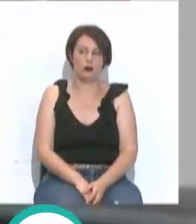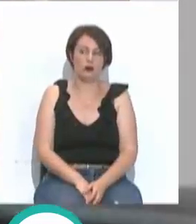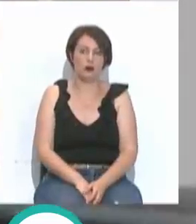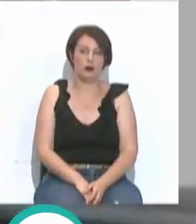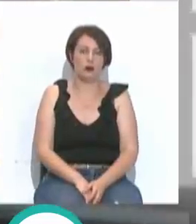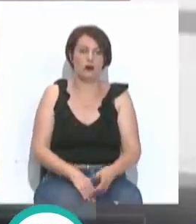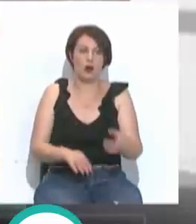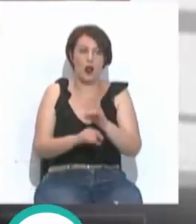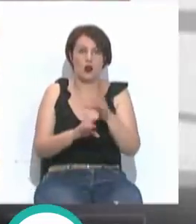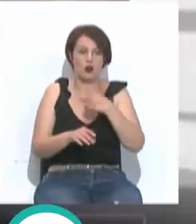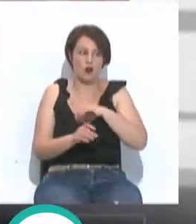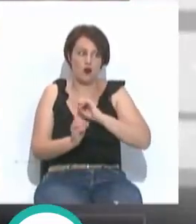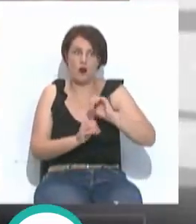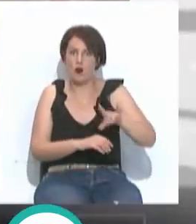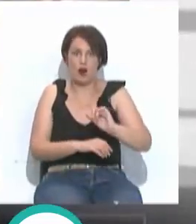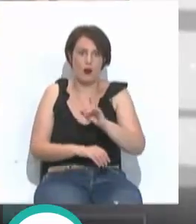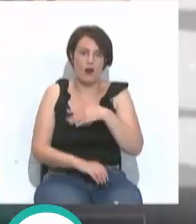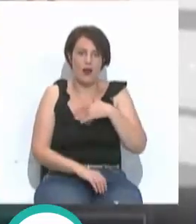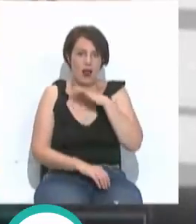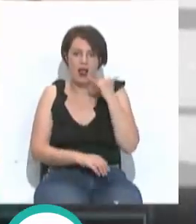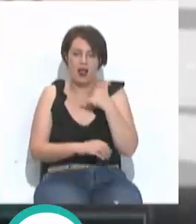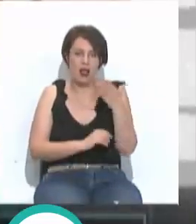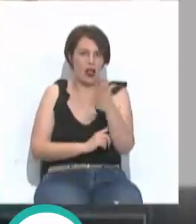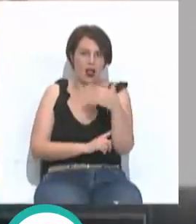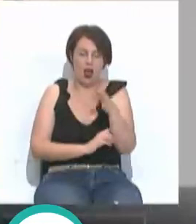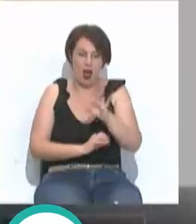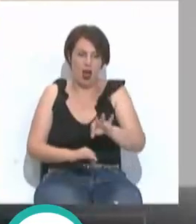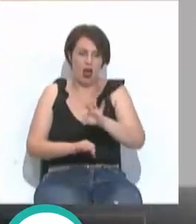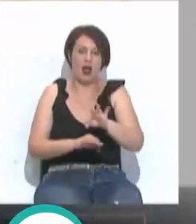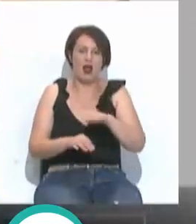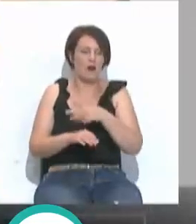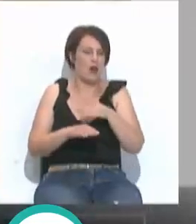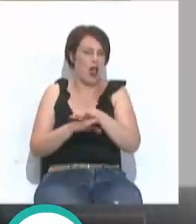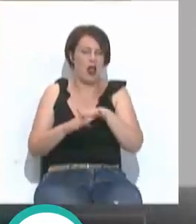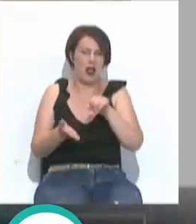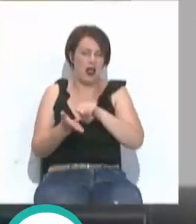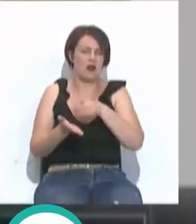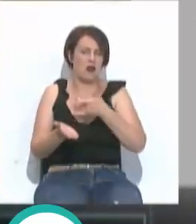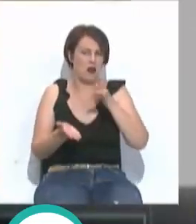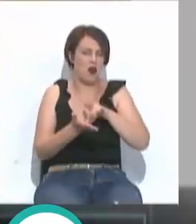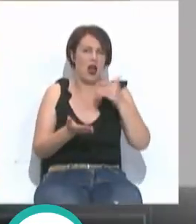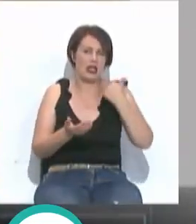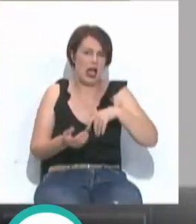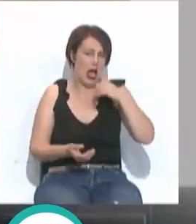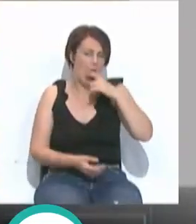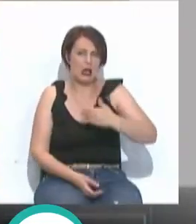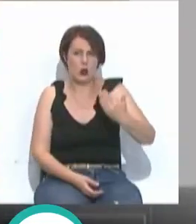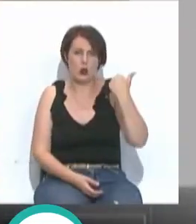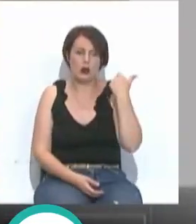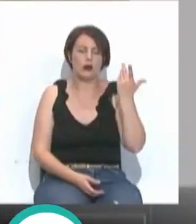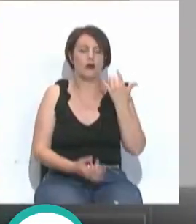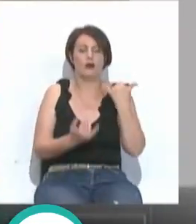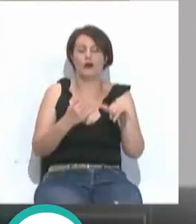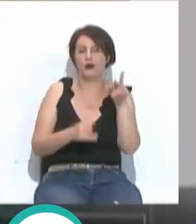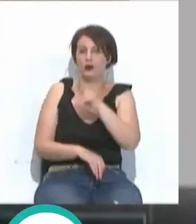Por supuesto nos renunciamos a la bandera azul, esto ha ocurrido en otras playas de la ciudad otros años y se ha